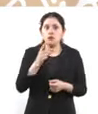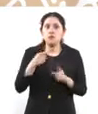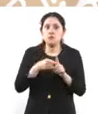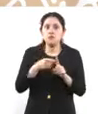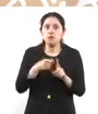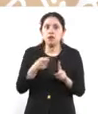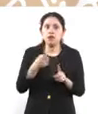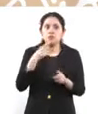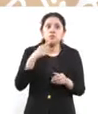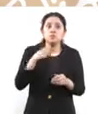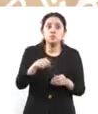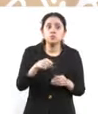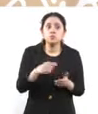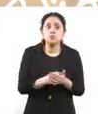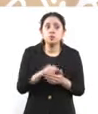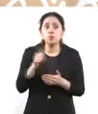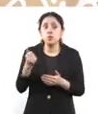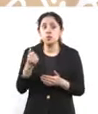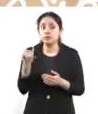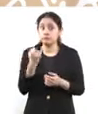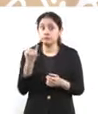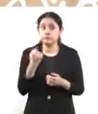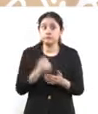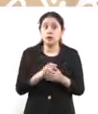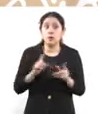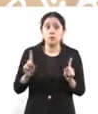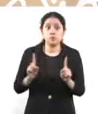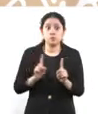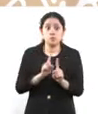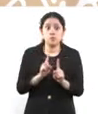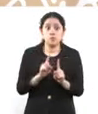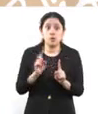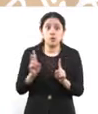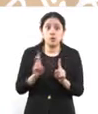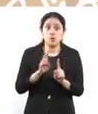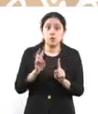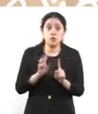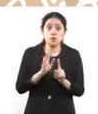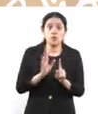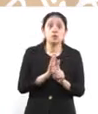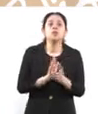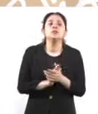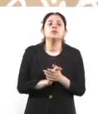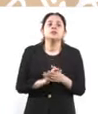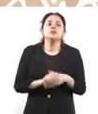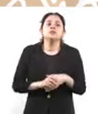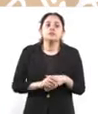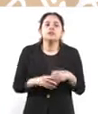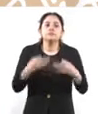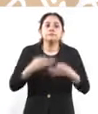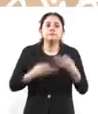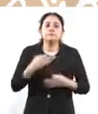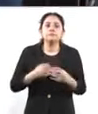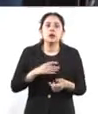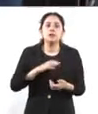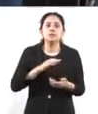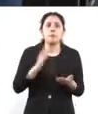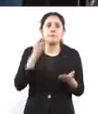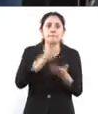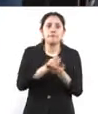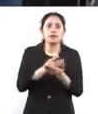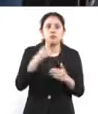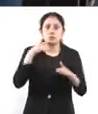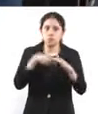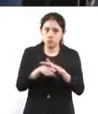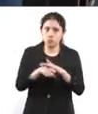personas en esta situación. Y sé que la Fiscalía también va a abrir un espacio para que la gente pueda denunciar. Gracias,